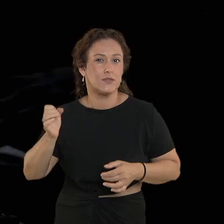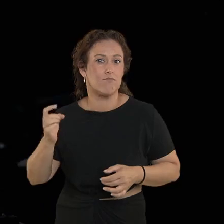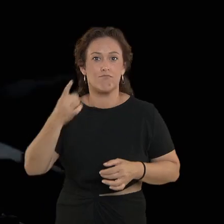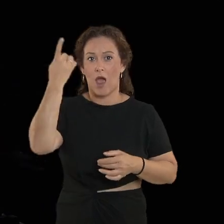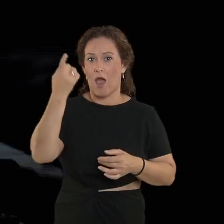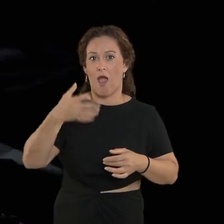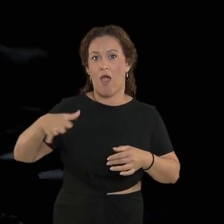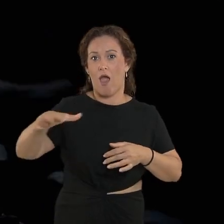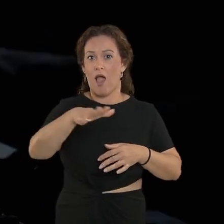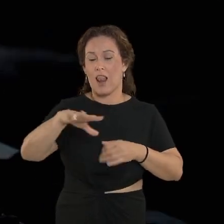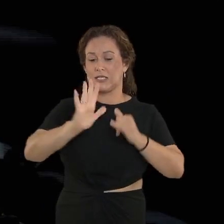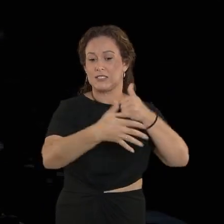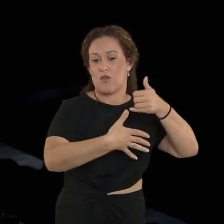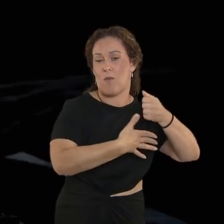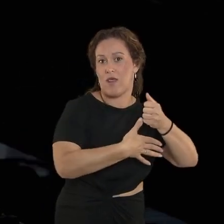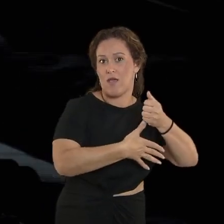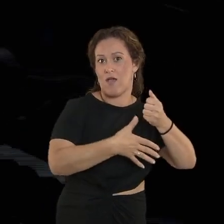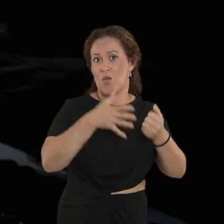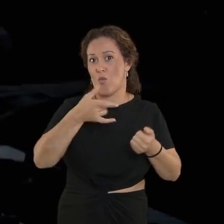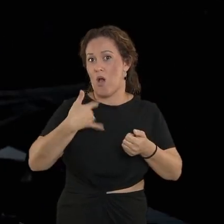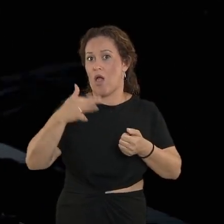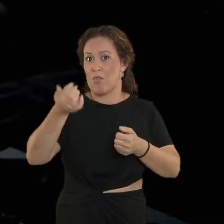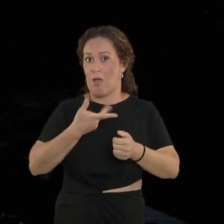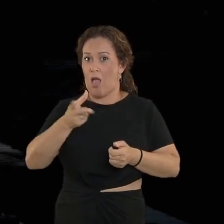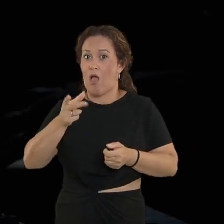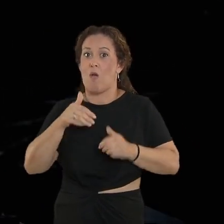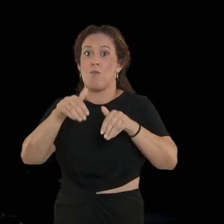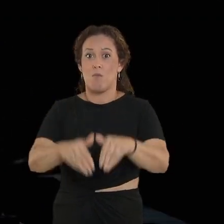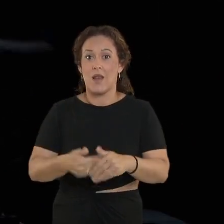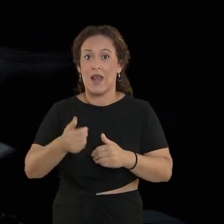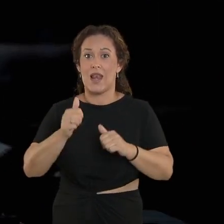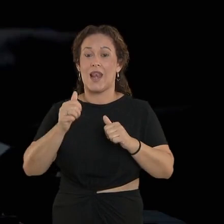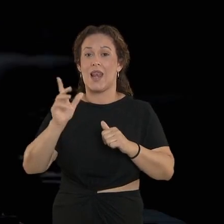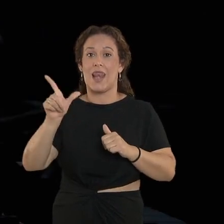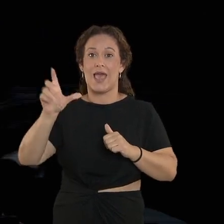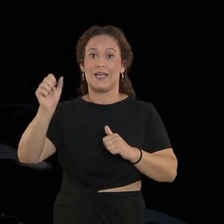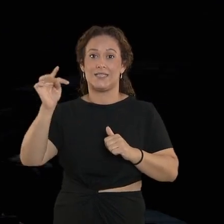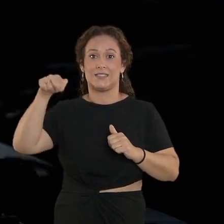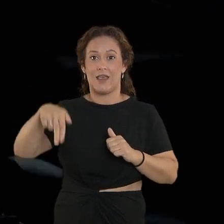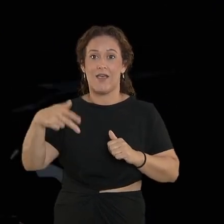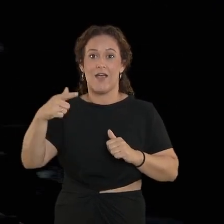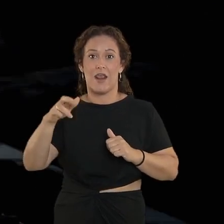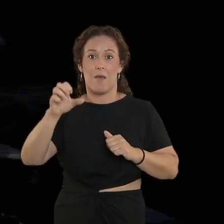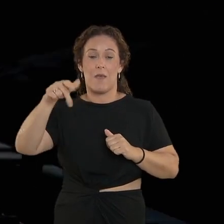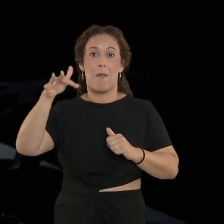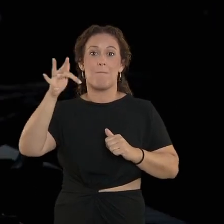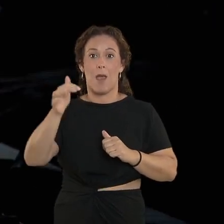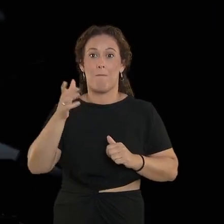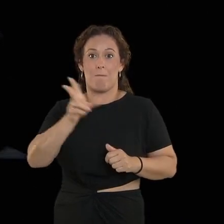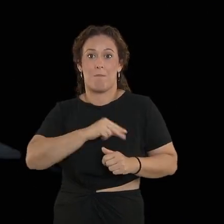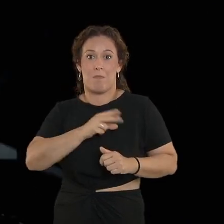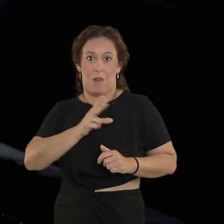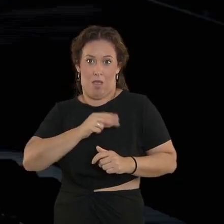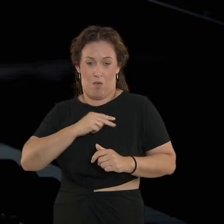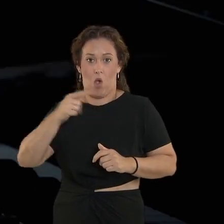importantes del panorama latinoamericano, con una nominación al Latin Grammy y un premio Gardel a sus espaldas.